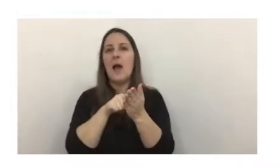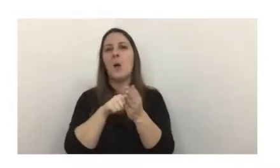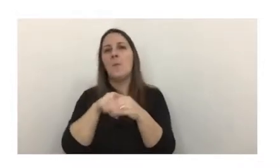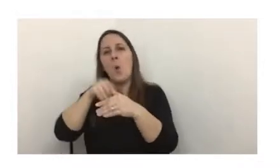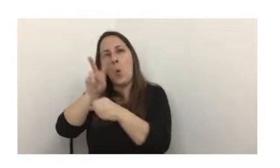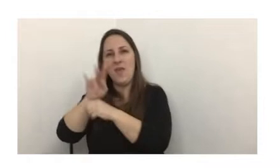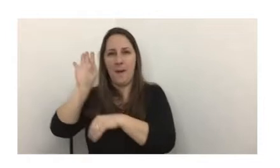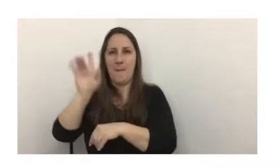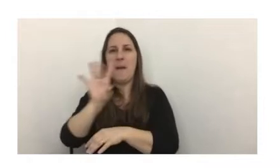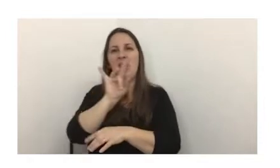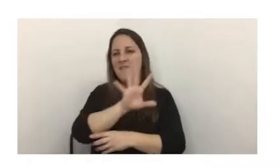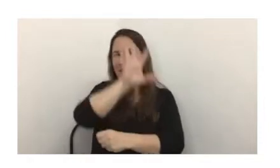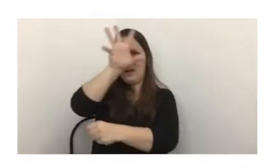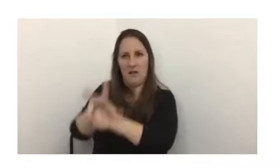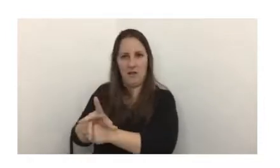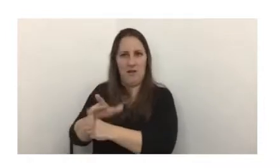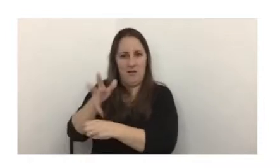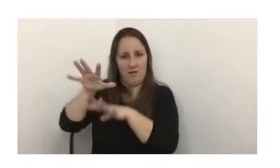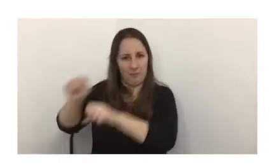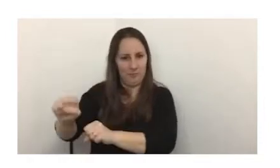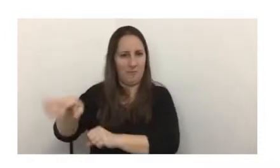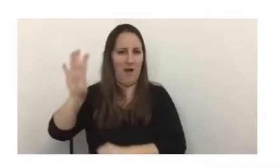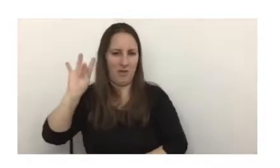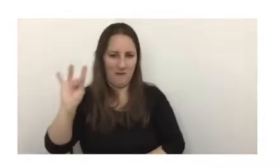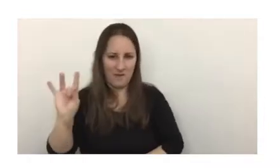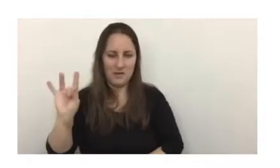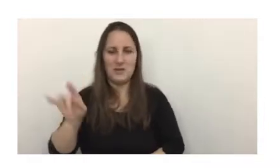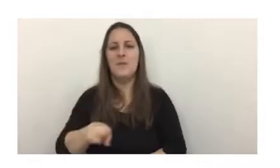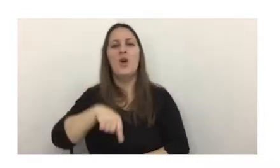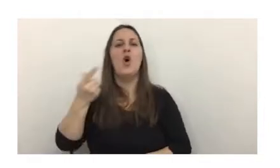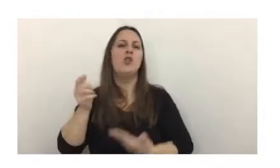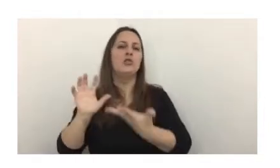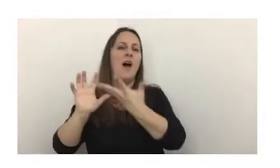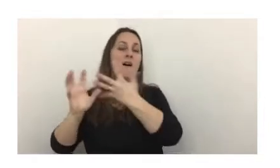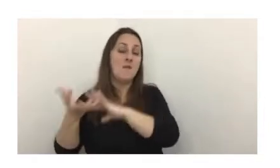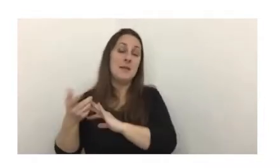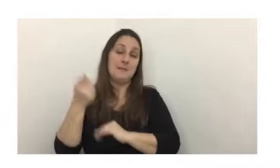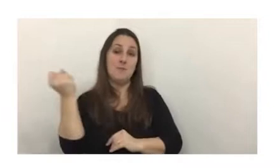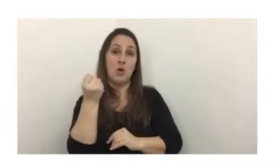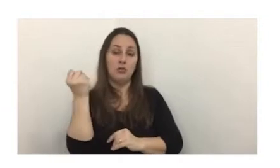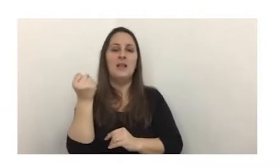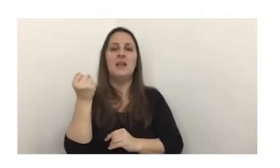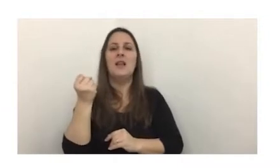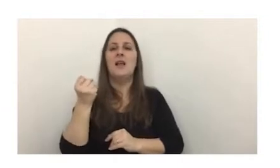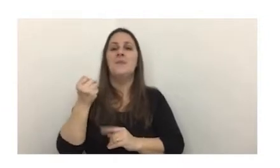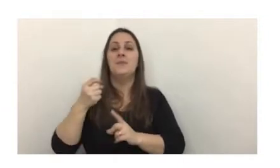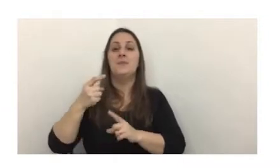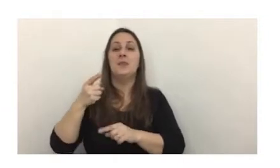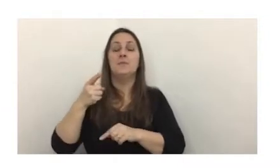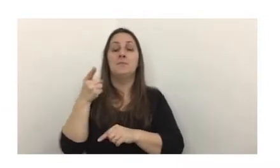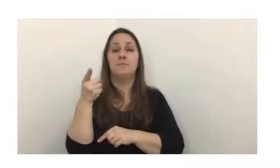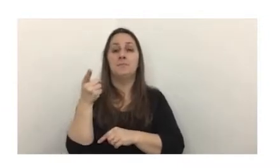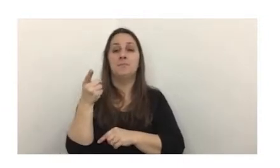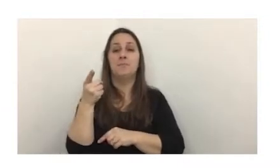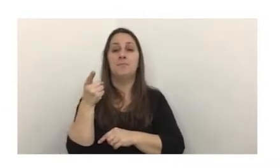externos esta forma de almacenamiento Y otra característica que cabe destacar es que están casi todo el día los